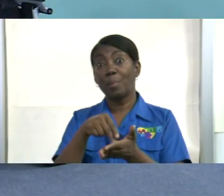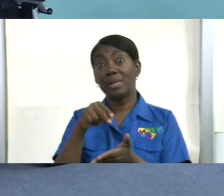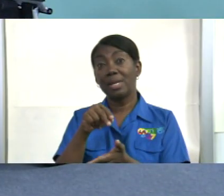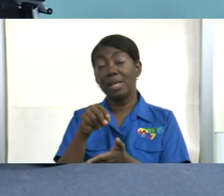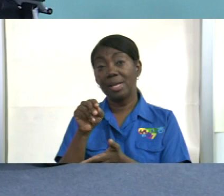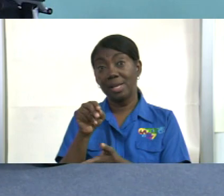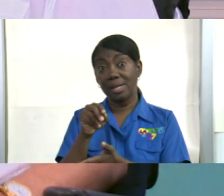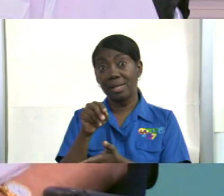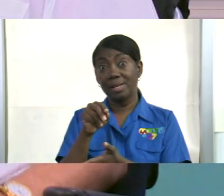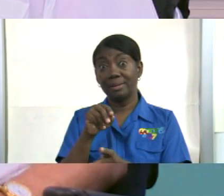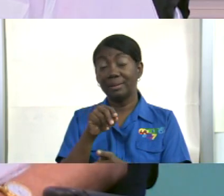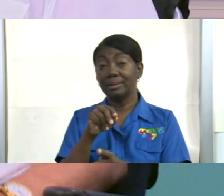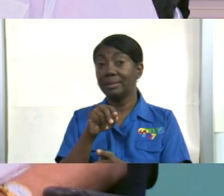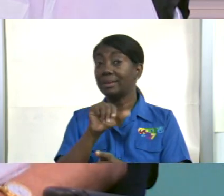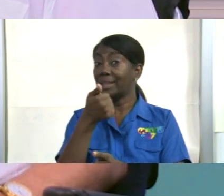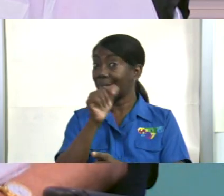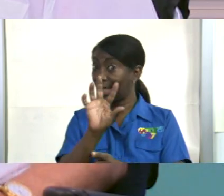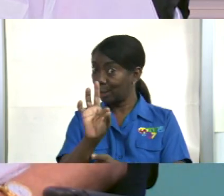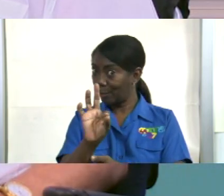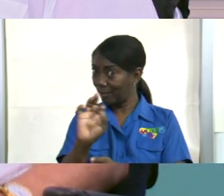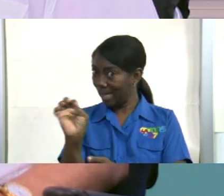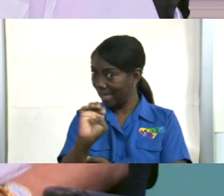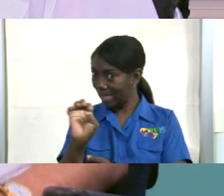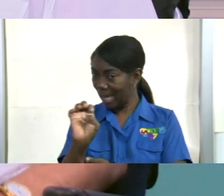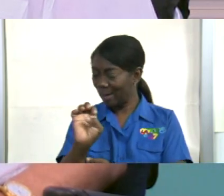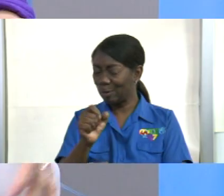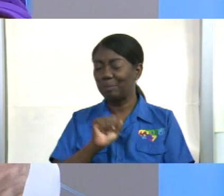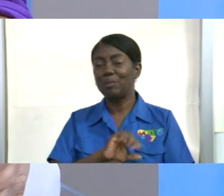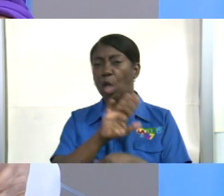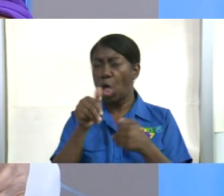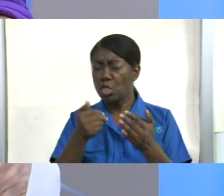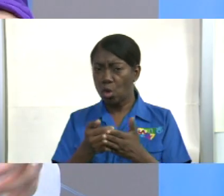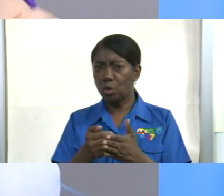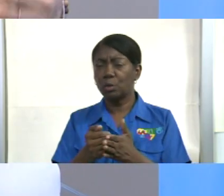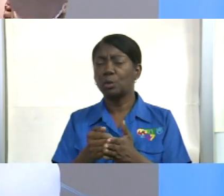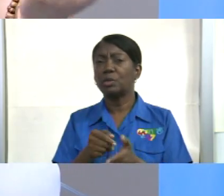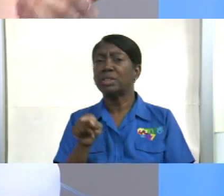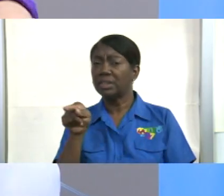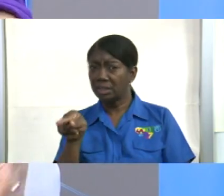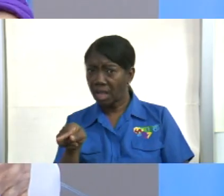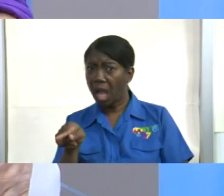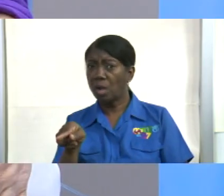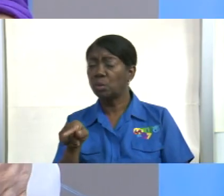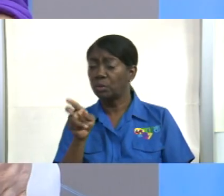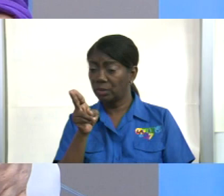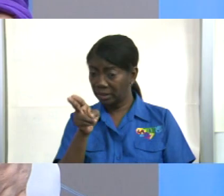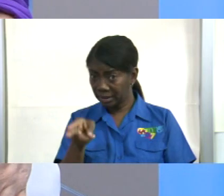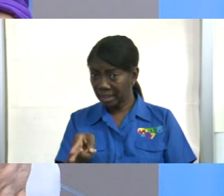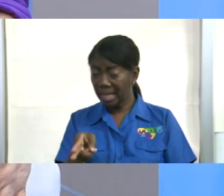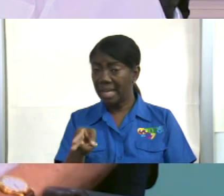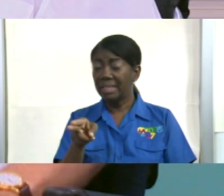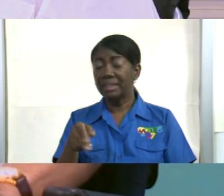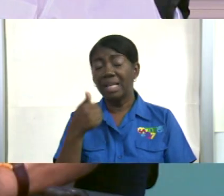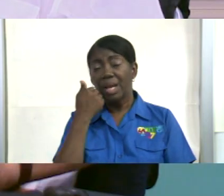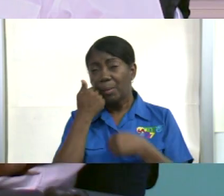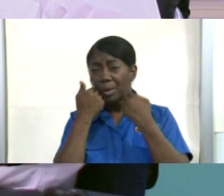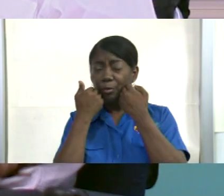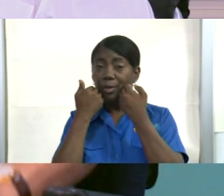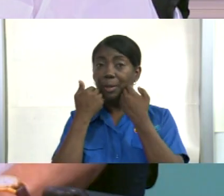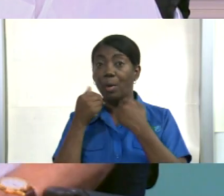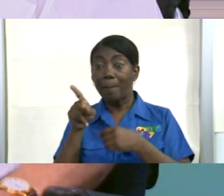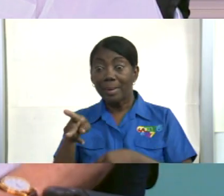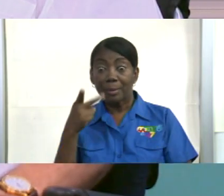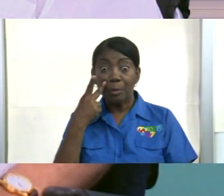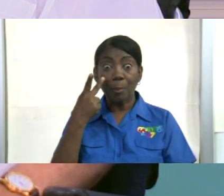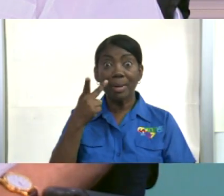y a pesar de que todo ya usted estaba con sus condiciones pero ya lo vimos